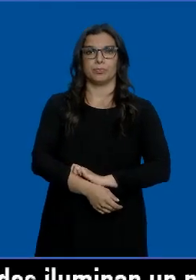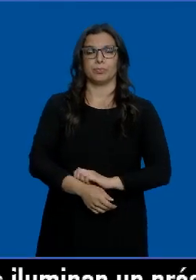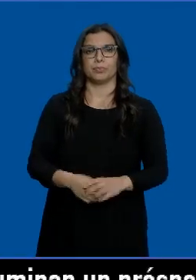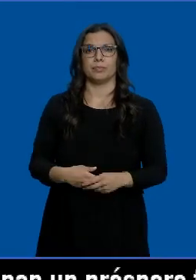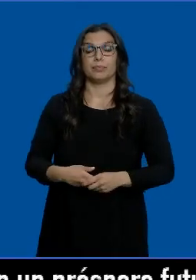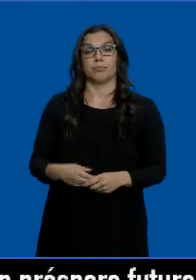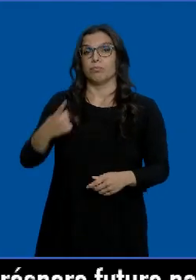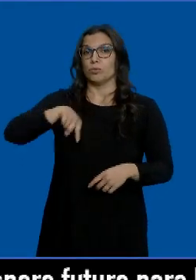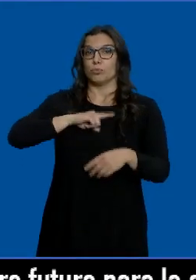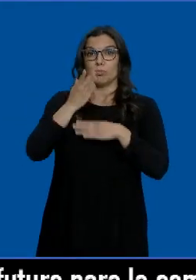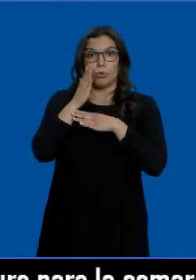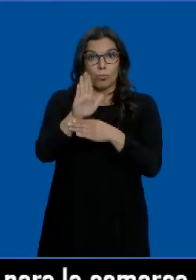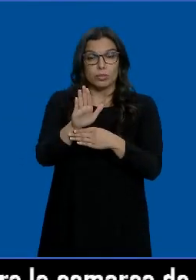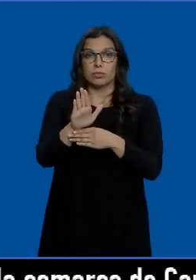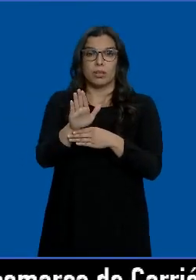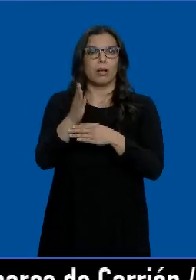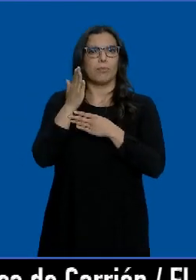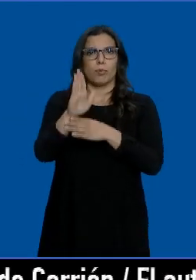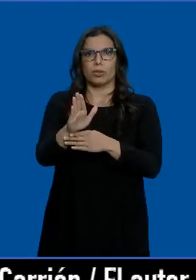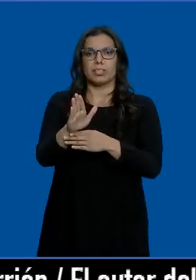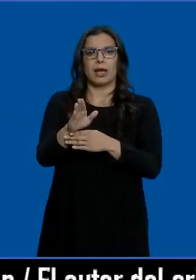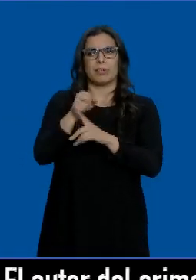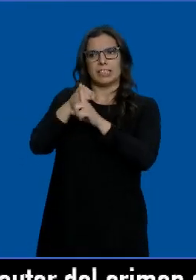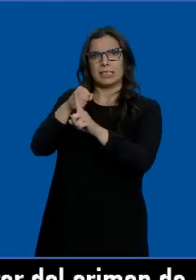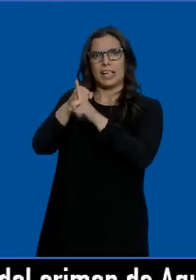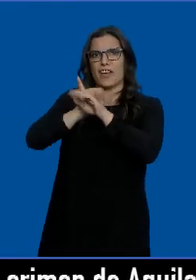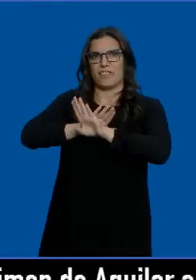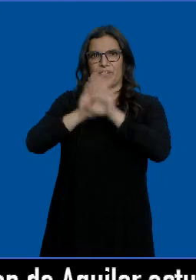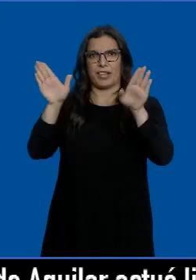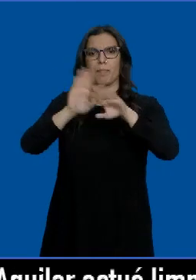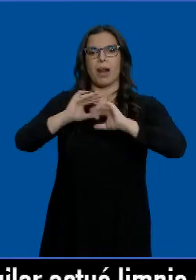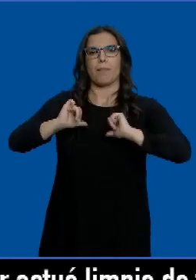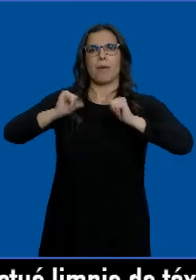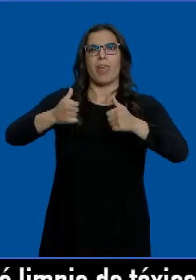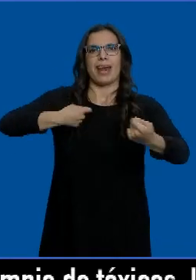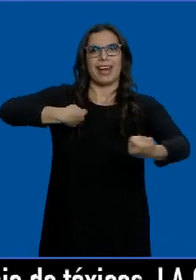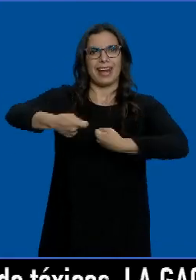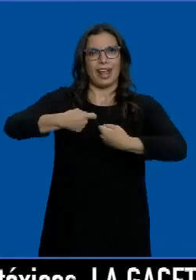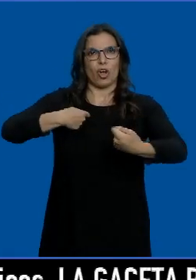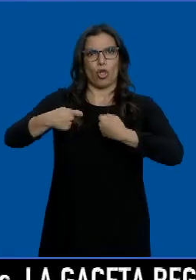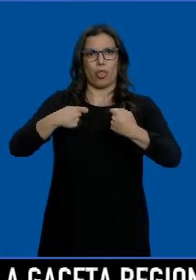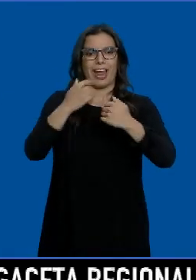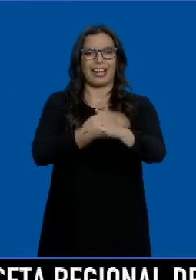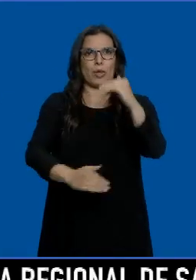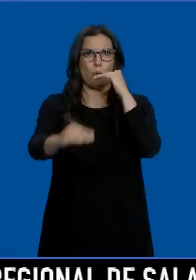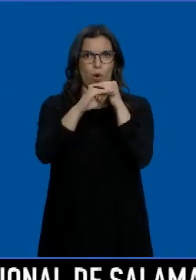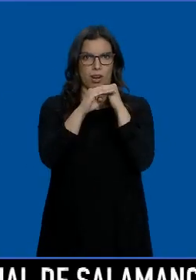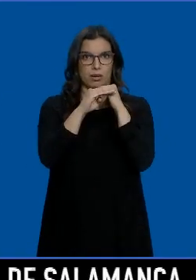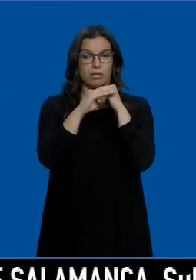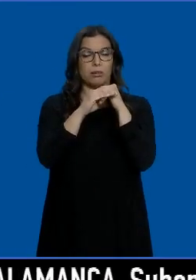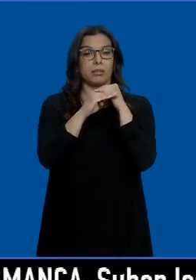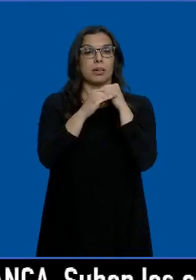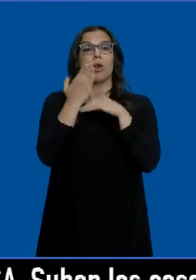Nuestra propuesta es una propuesta de fin de la represión para poder negociar en términos de igualdad y una